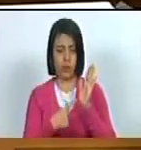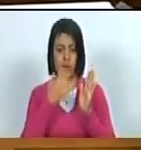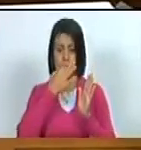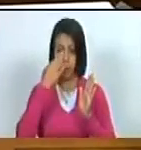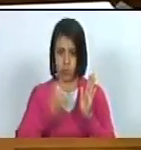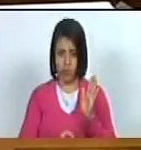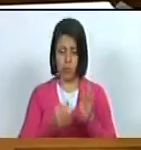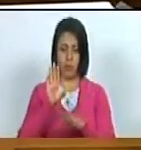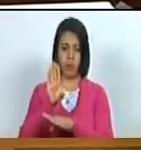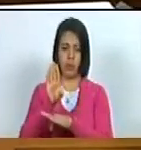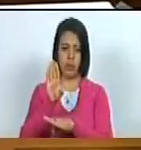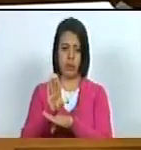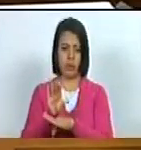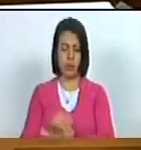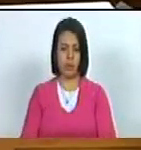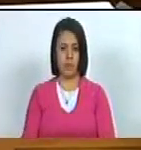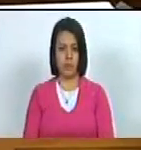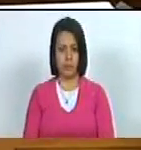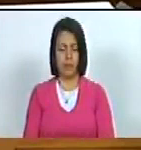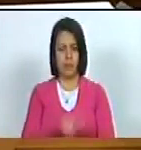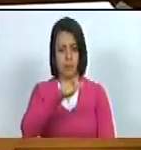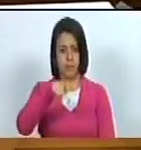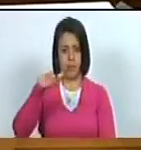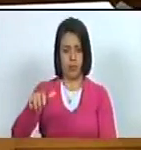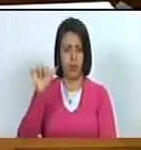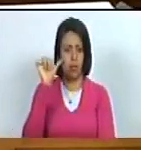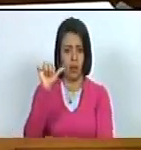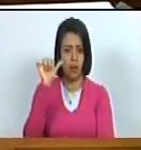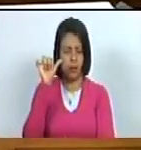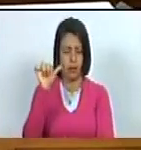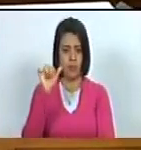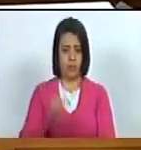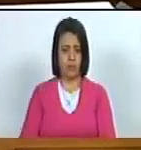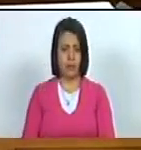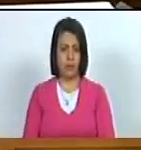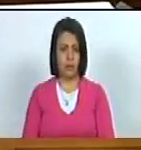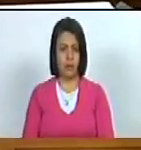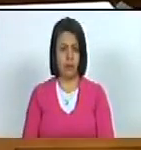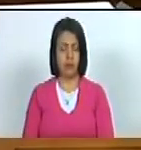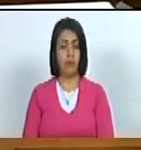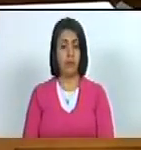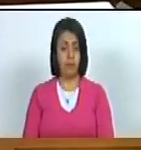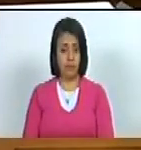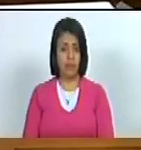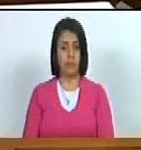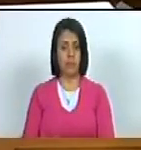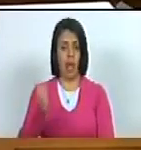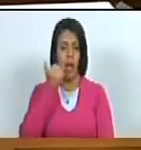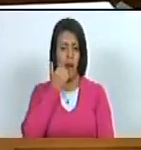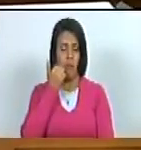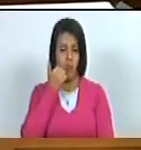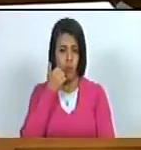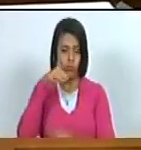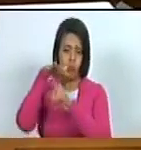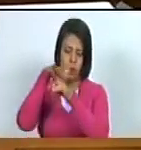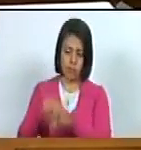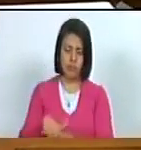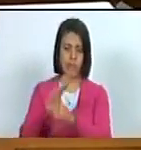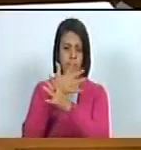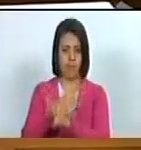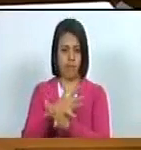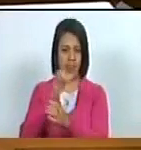garantizar la protección de las personas con trastorno del espectro autista que estén en situaciones de abuso explotación sexual